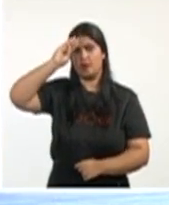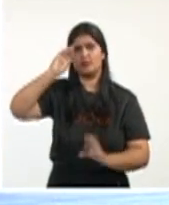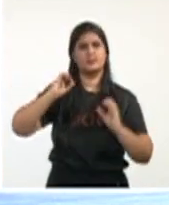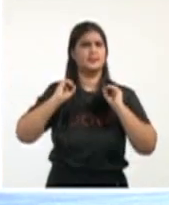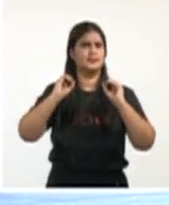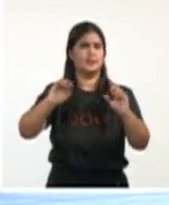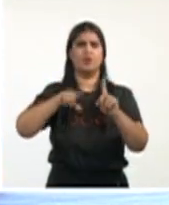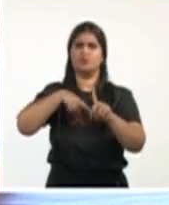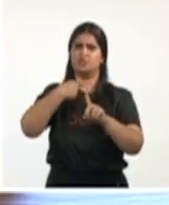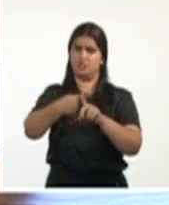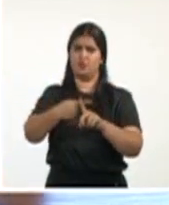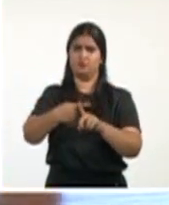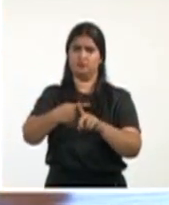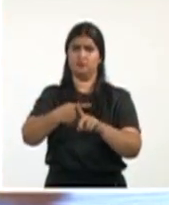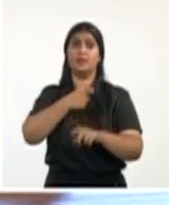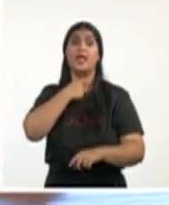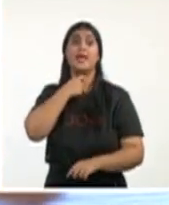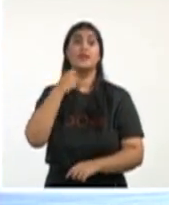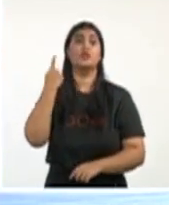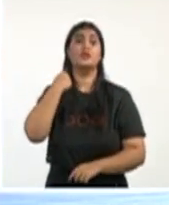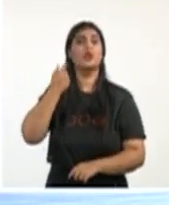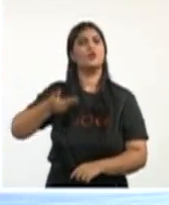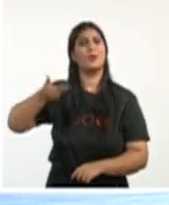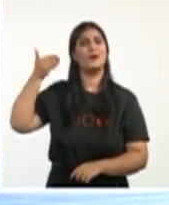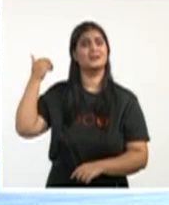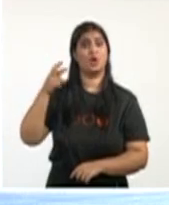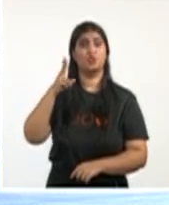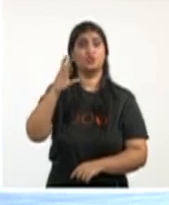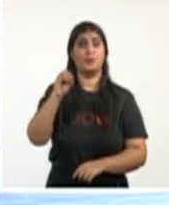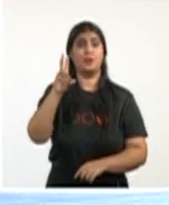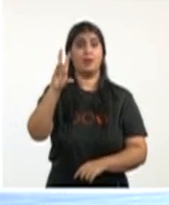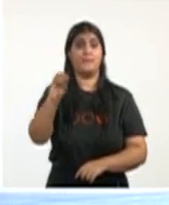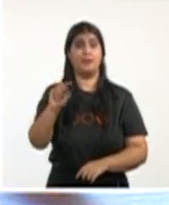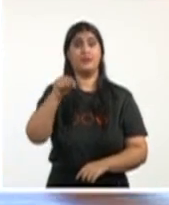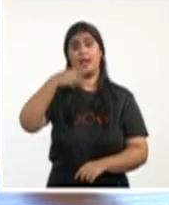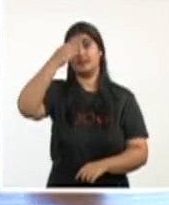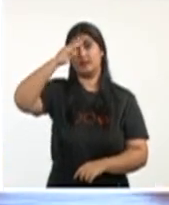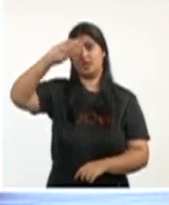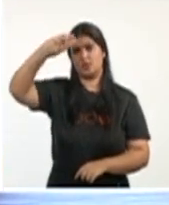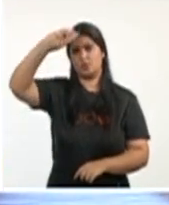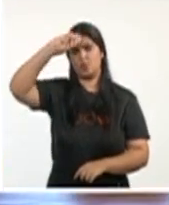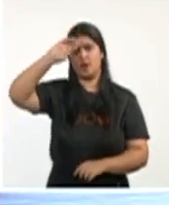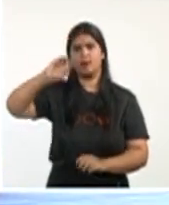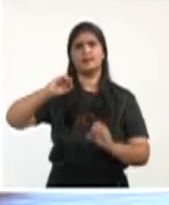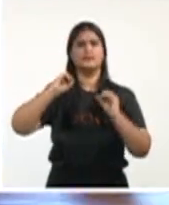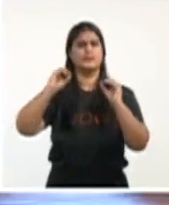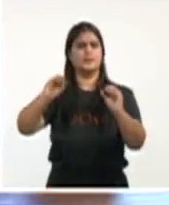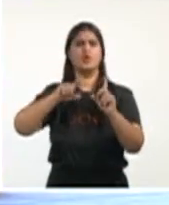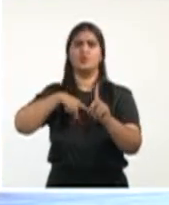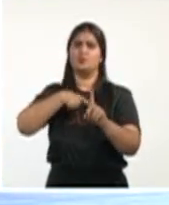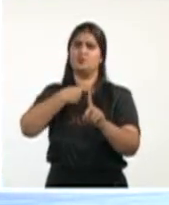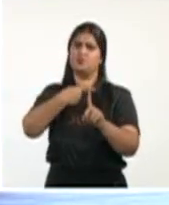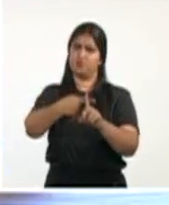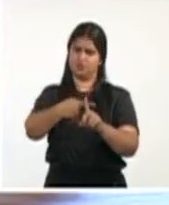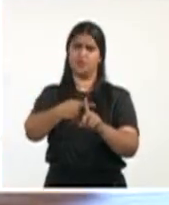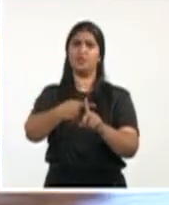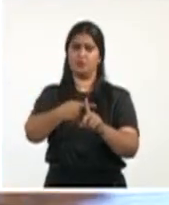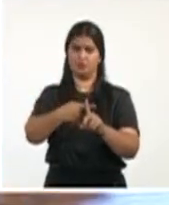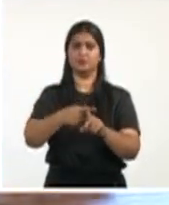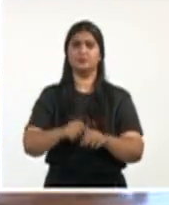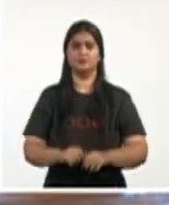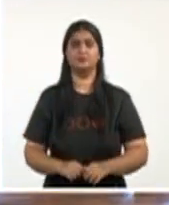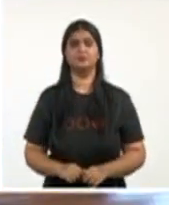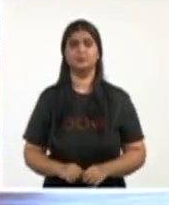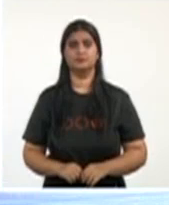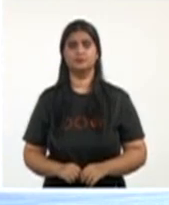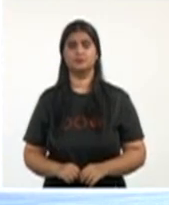Pero ya la evolución de la pandemia a nivel, no era pandemia todavía, era enfermedad, la